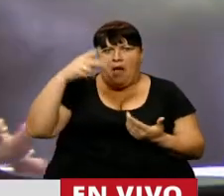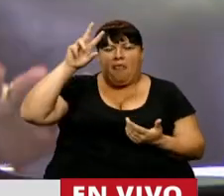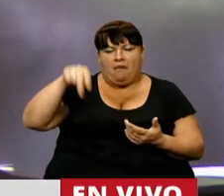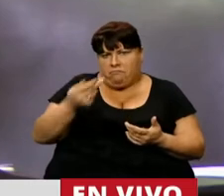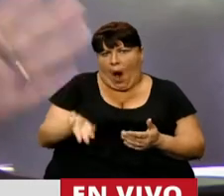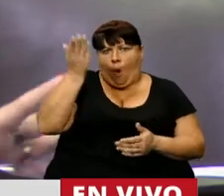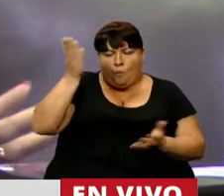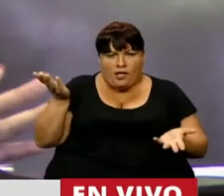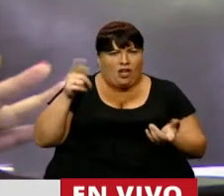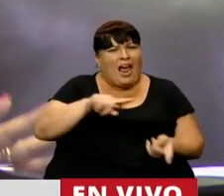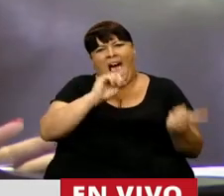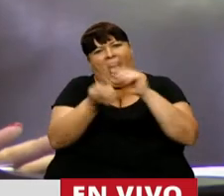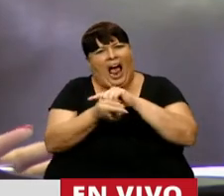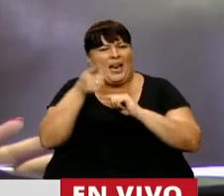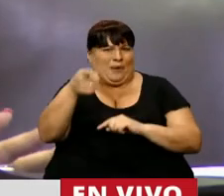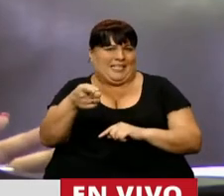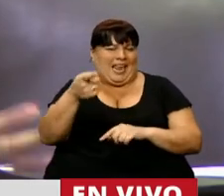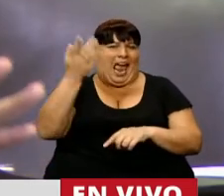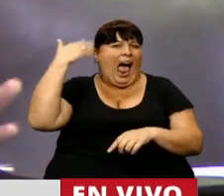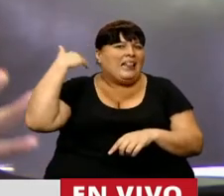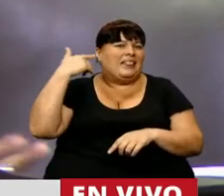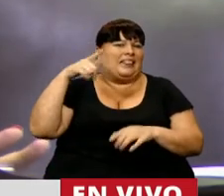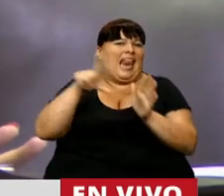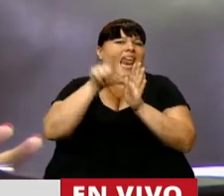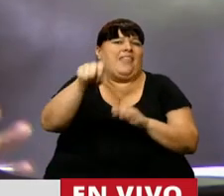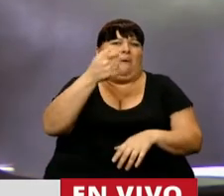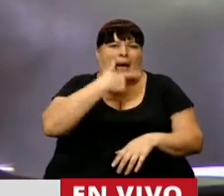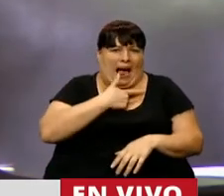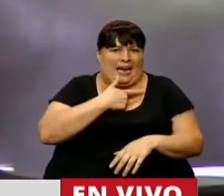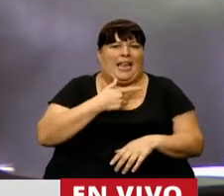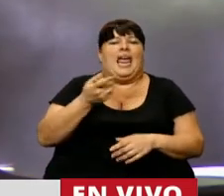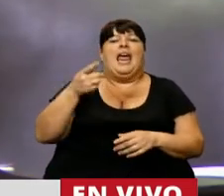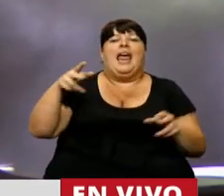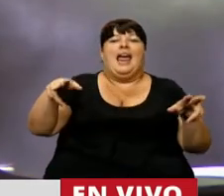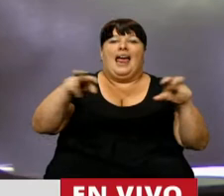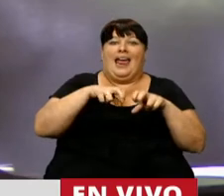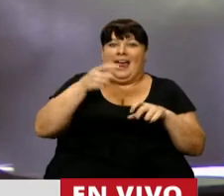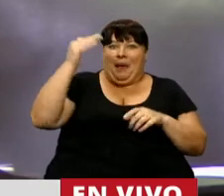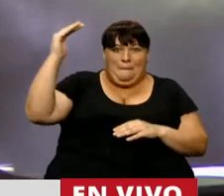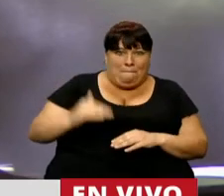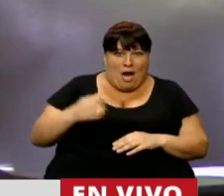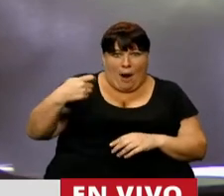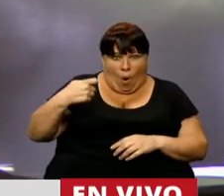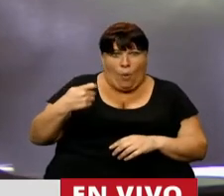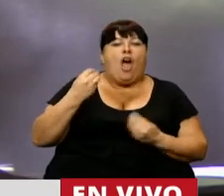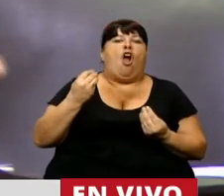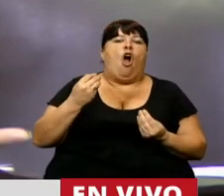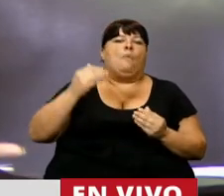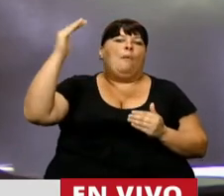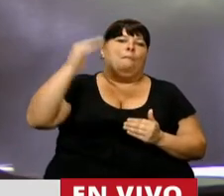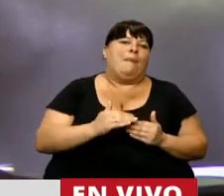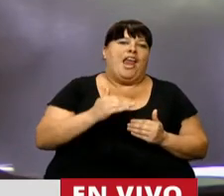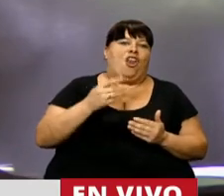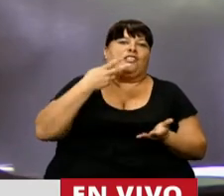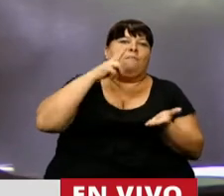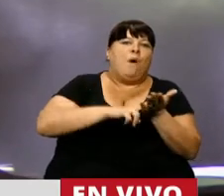Esto es todo lo contrario a lo que hizo Macri, que redujo los ingresos de la seguridad social por medio de la rebaja de